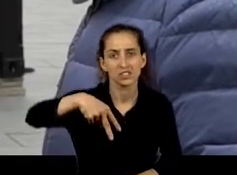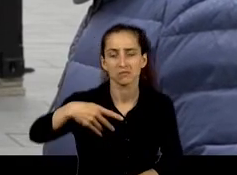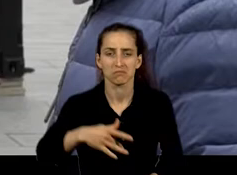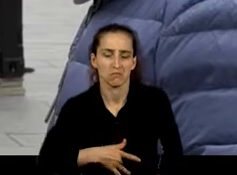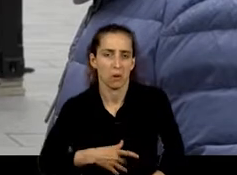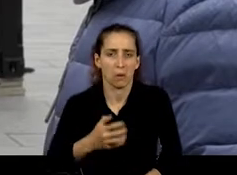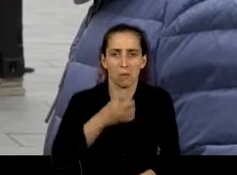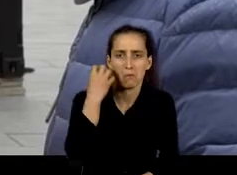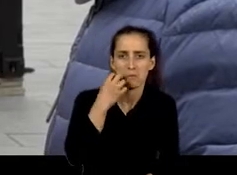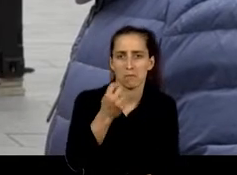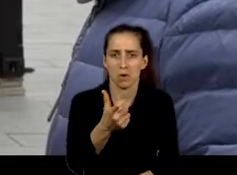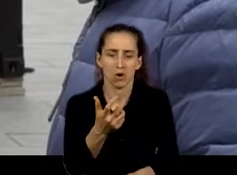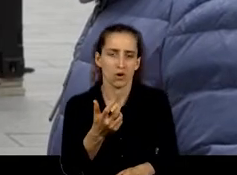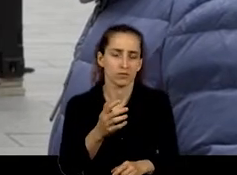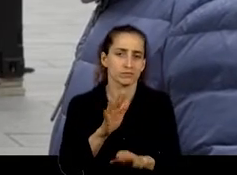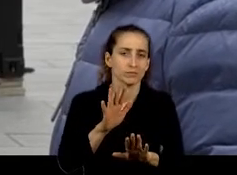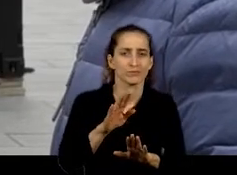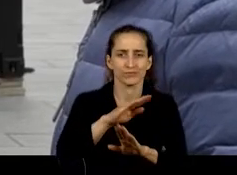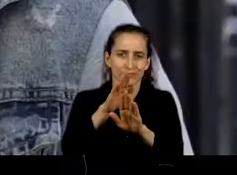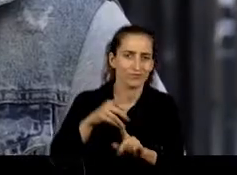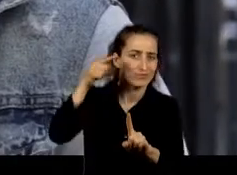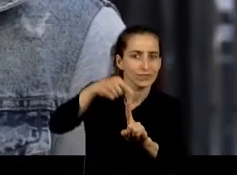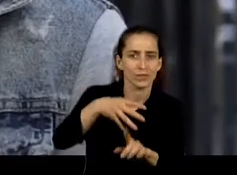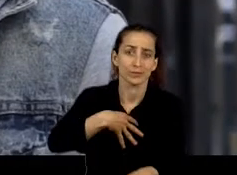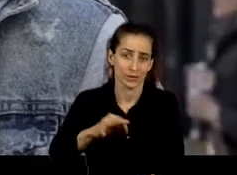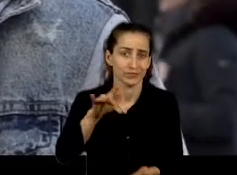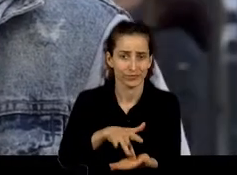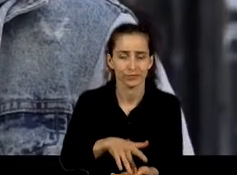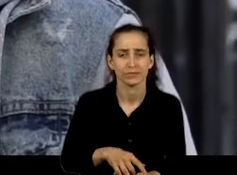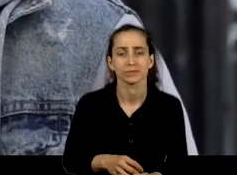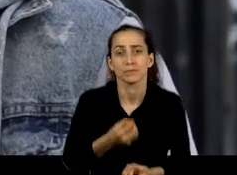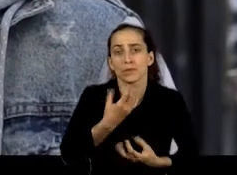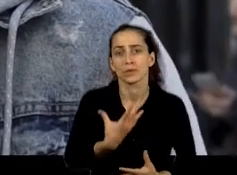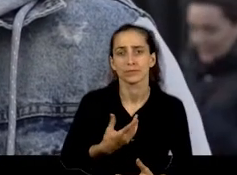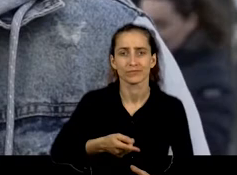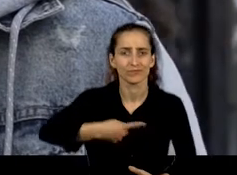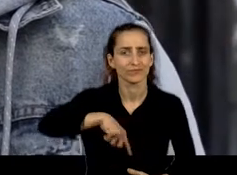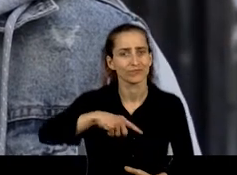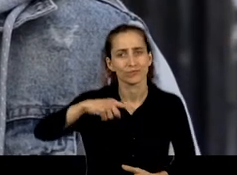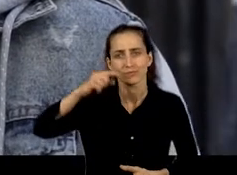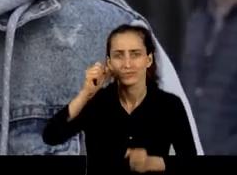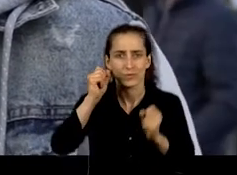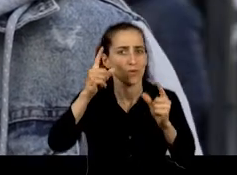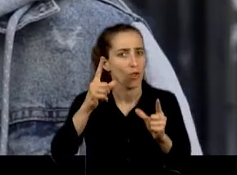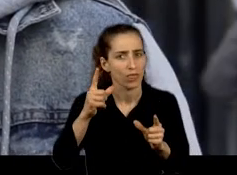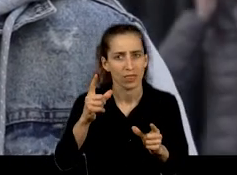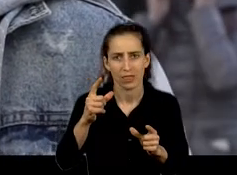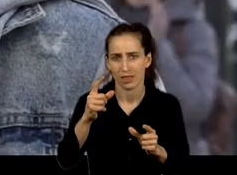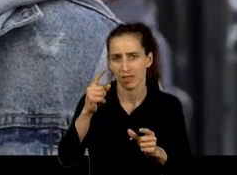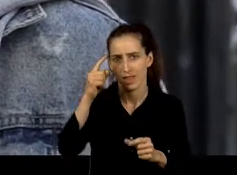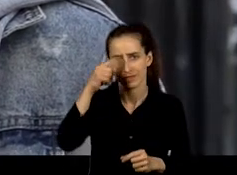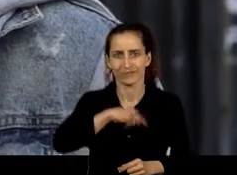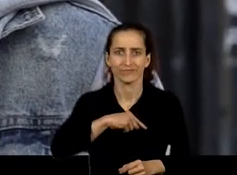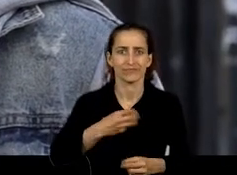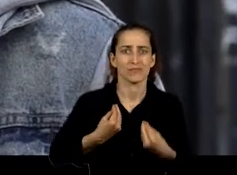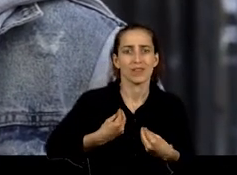posiblemente el final, el destino sea ese. Bueno, pues que tenemos que tener conciencia de que jugamos con nuestras vidas muchas